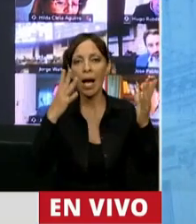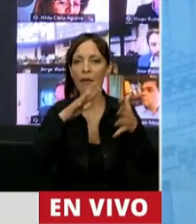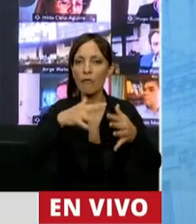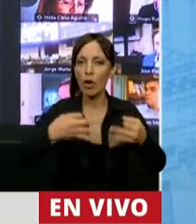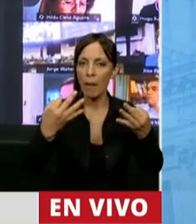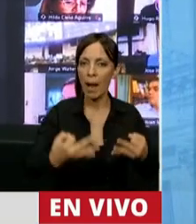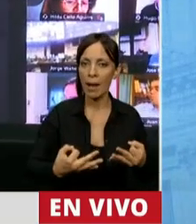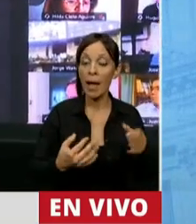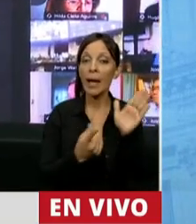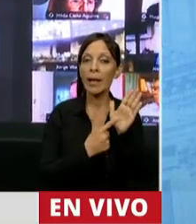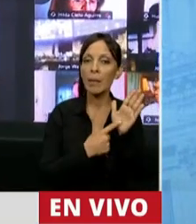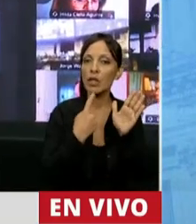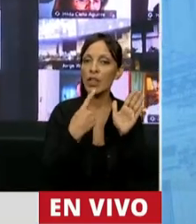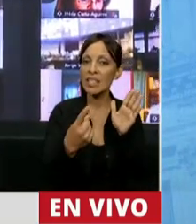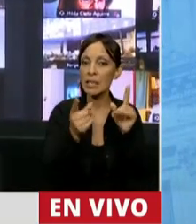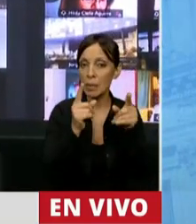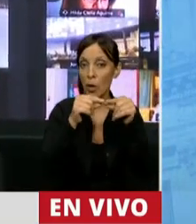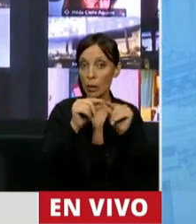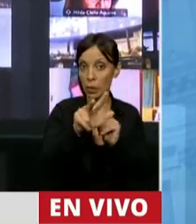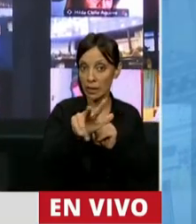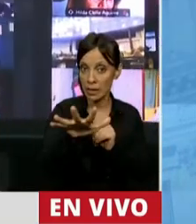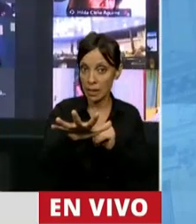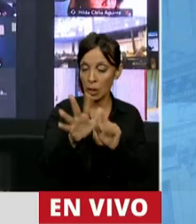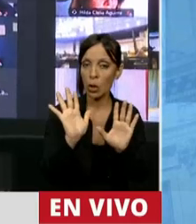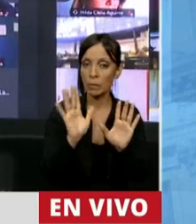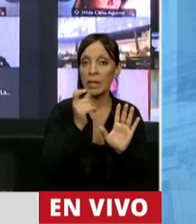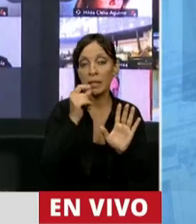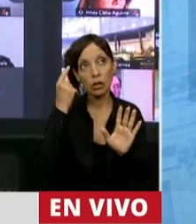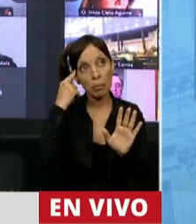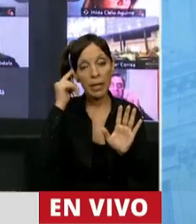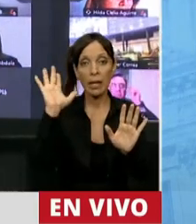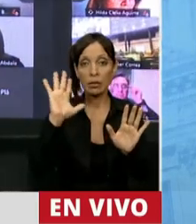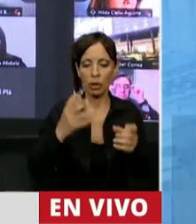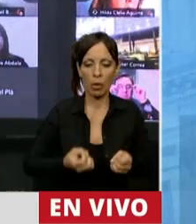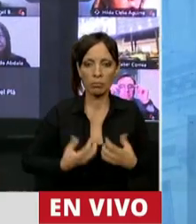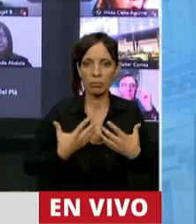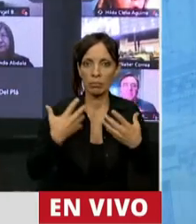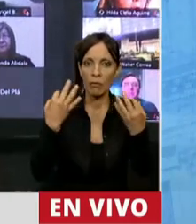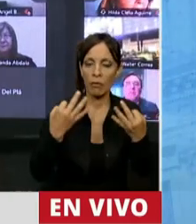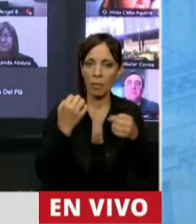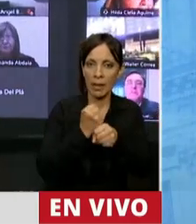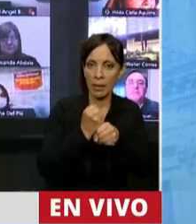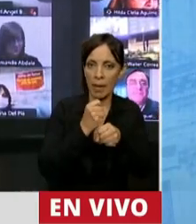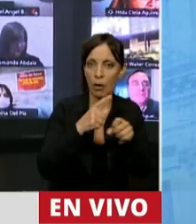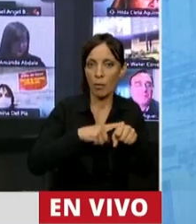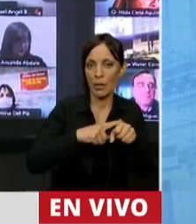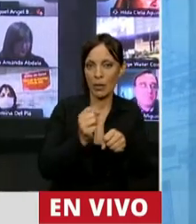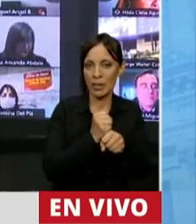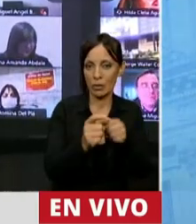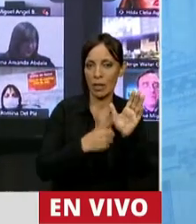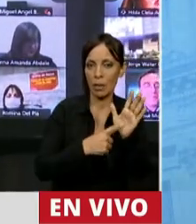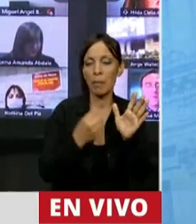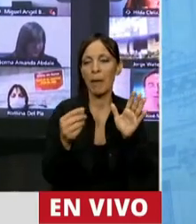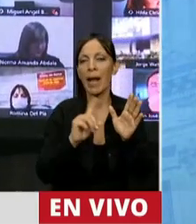El reglamento establece en el artículo 35, y si vamos al espíritu del legislador cuando se sancionó este reglamento, a evitar